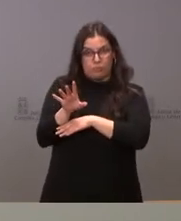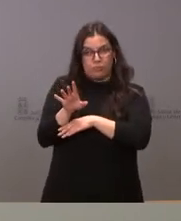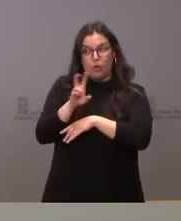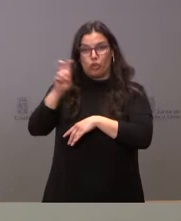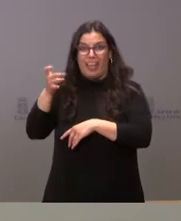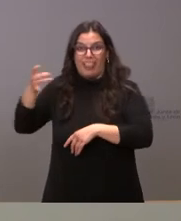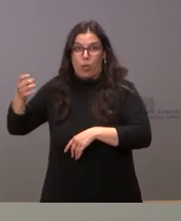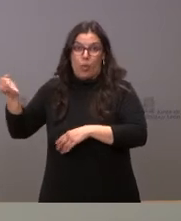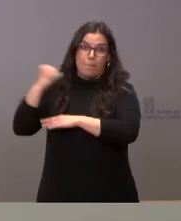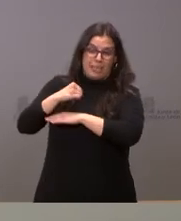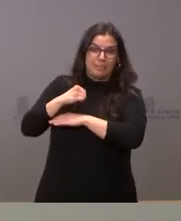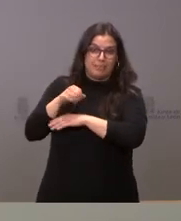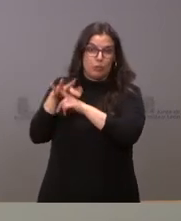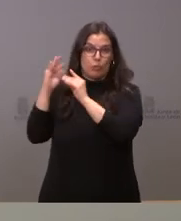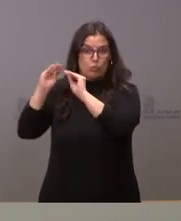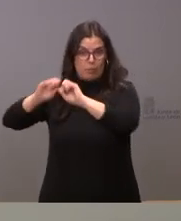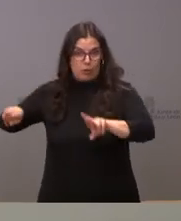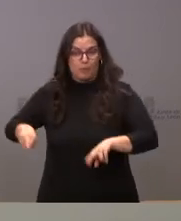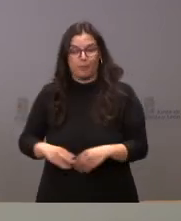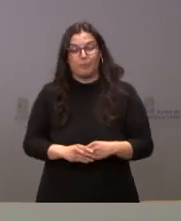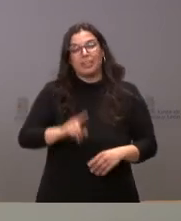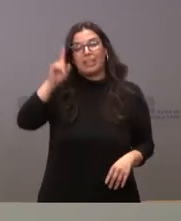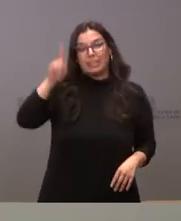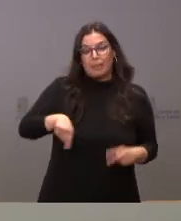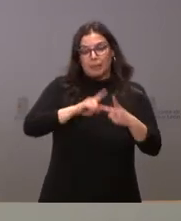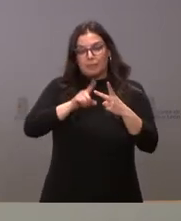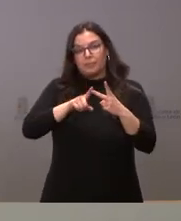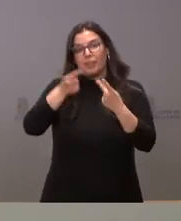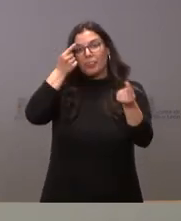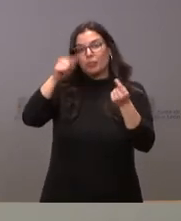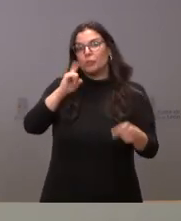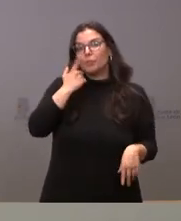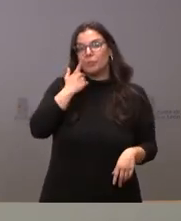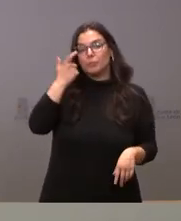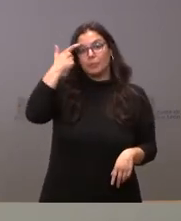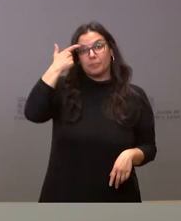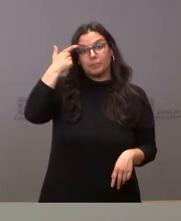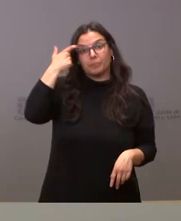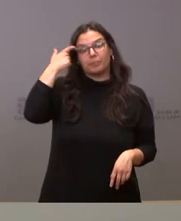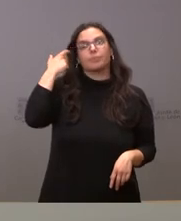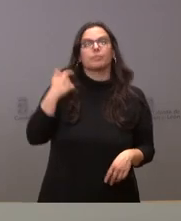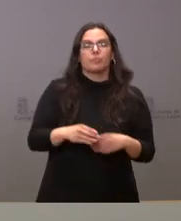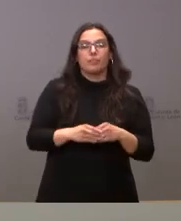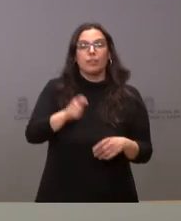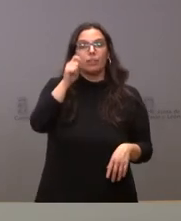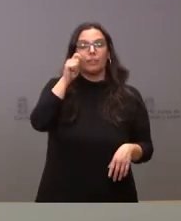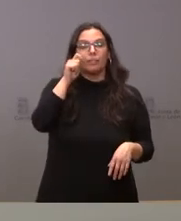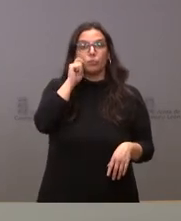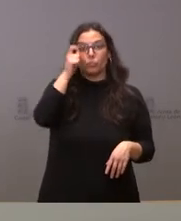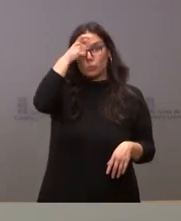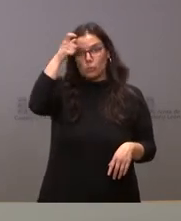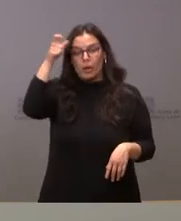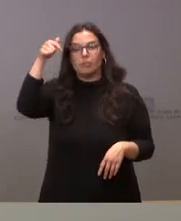endeudadas. Y, asimismo, hoy también hemos tenido el dato de turismo rural, Castilla y León sigue